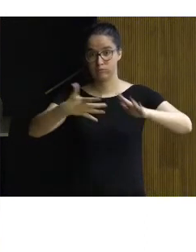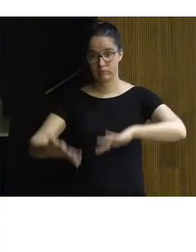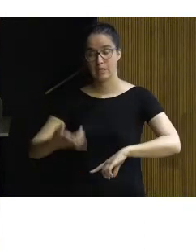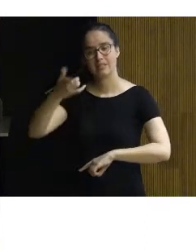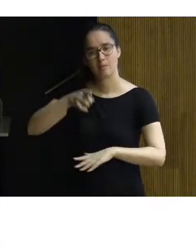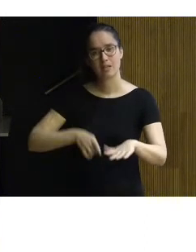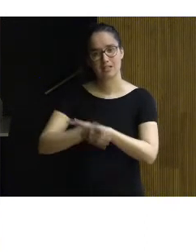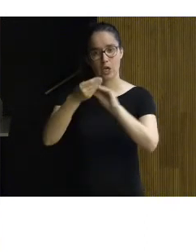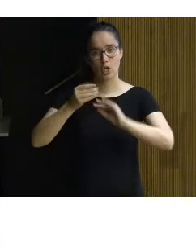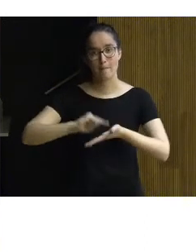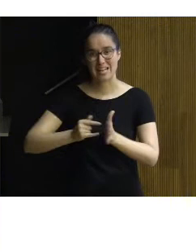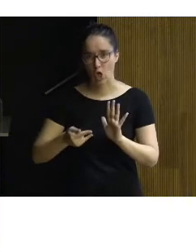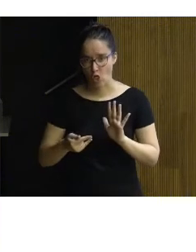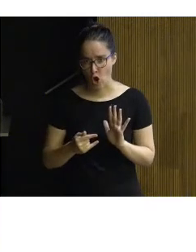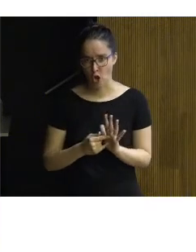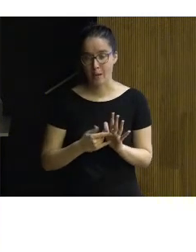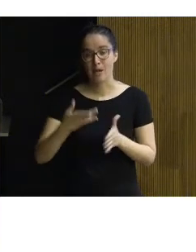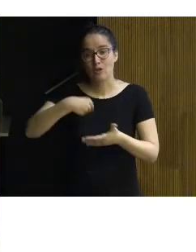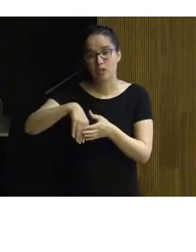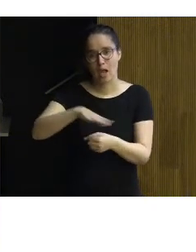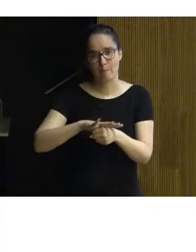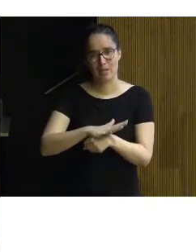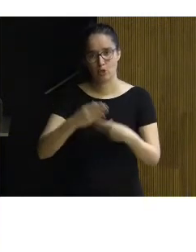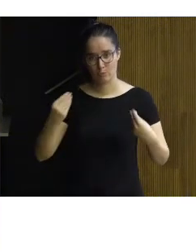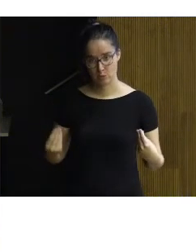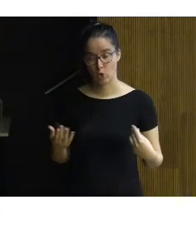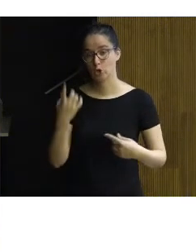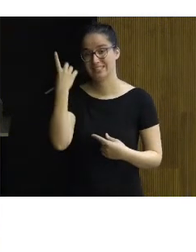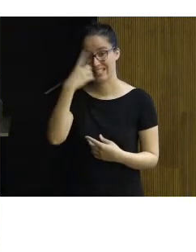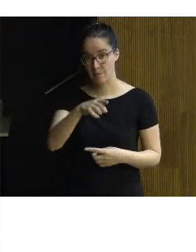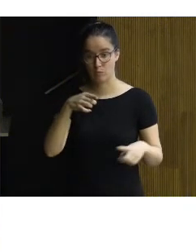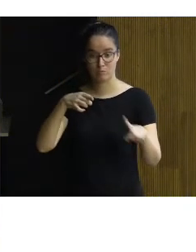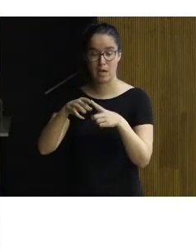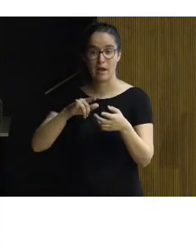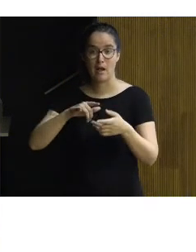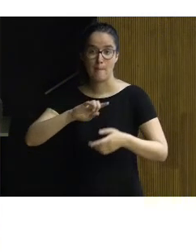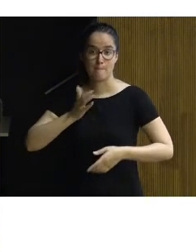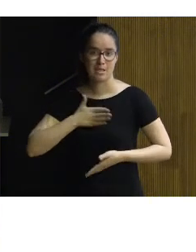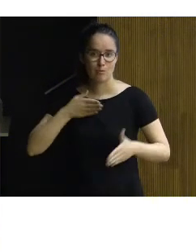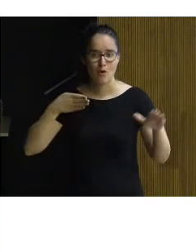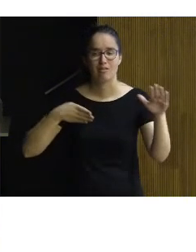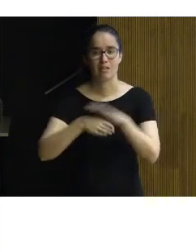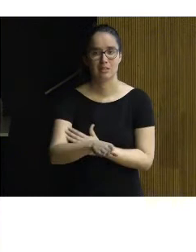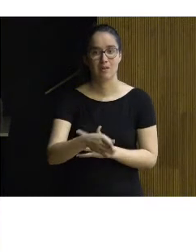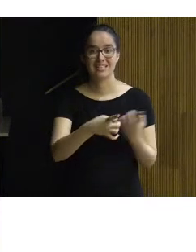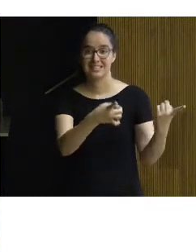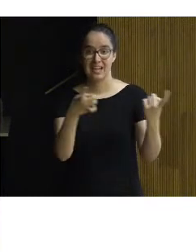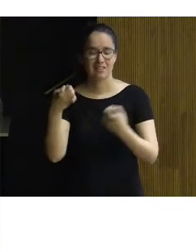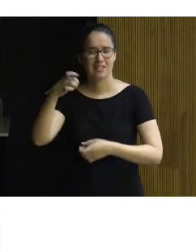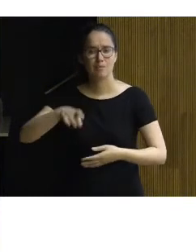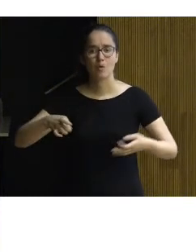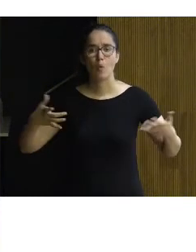también desarrolla una metodología, pero dentro de este campo. Entendemos que para hacer el patrimonio accesible también es necesario